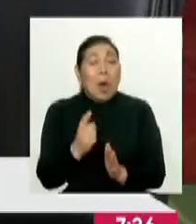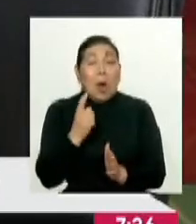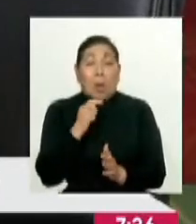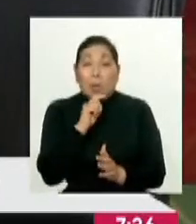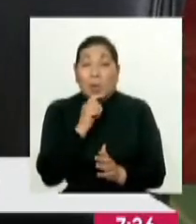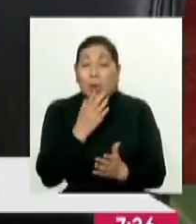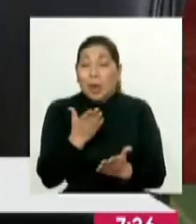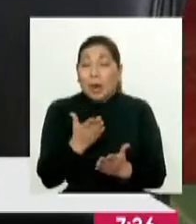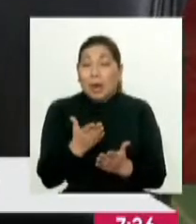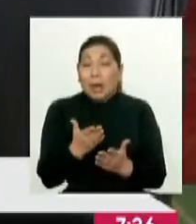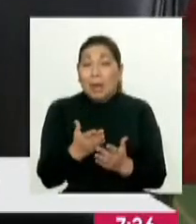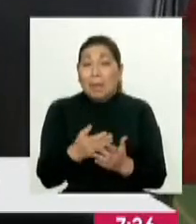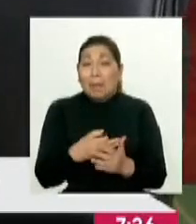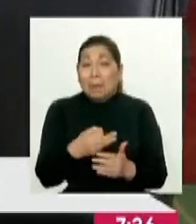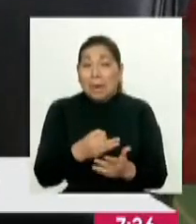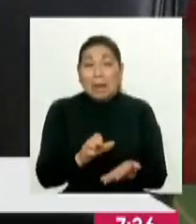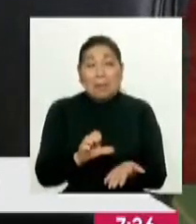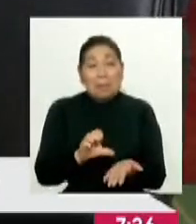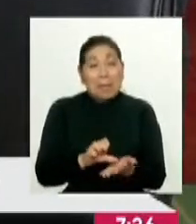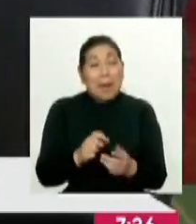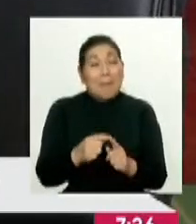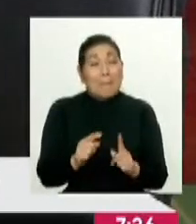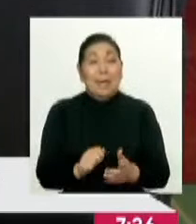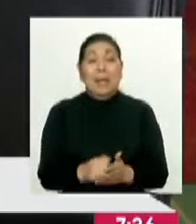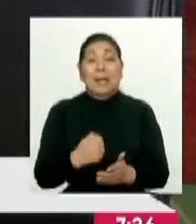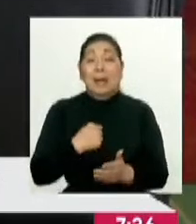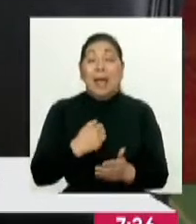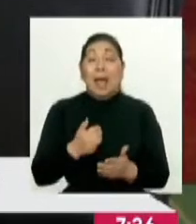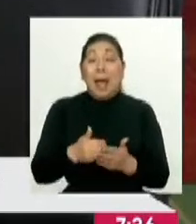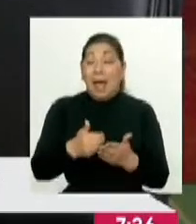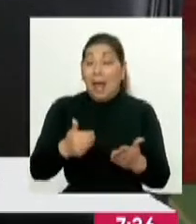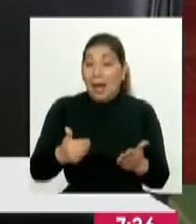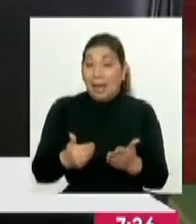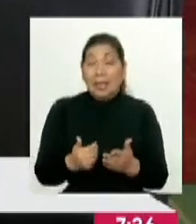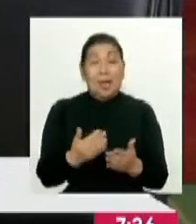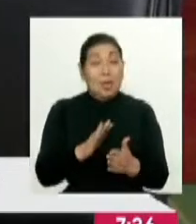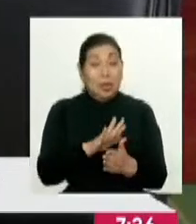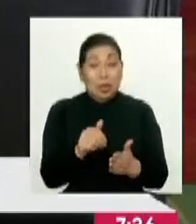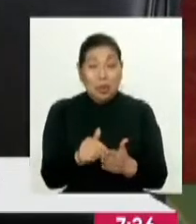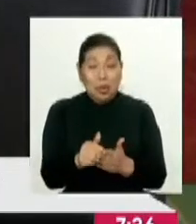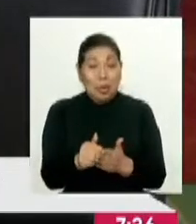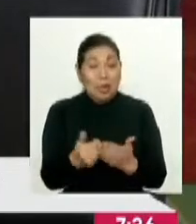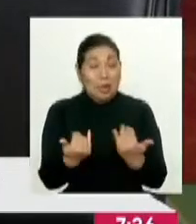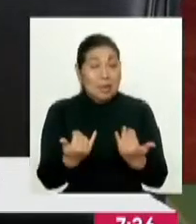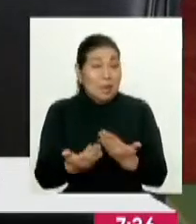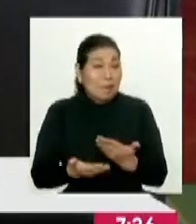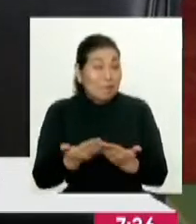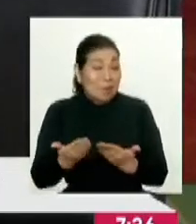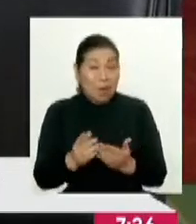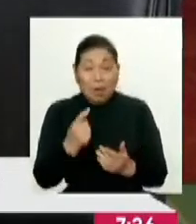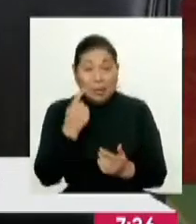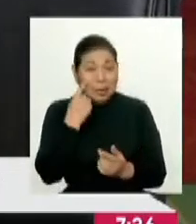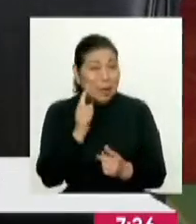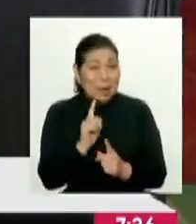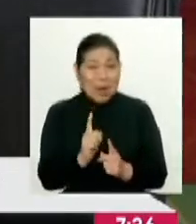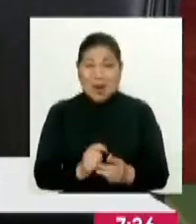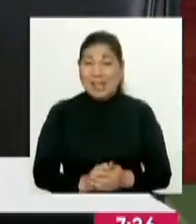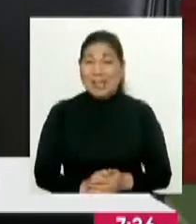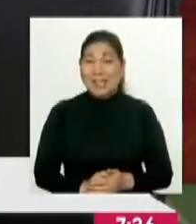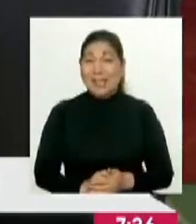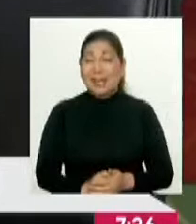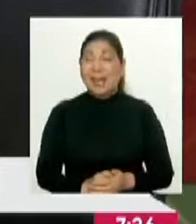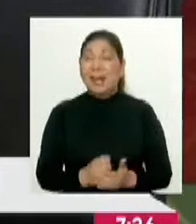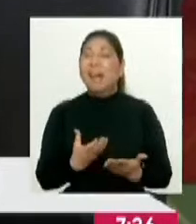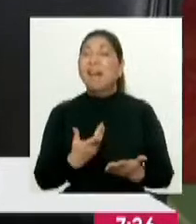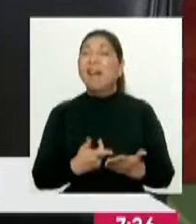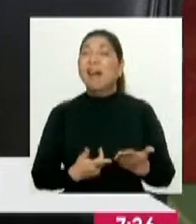candidatas de zonas rurales. Que lamentablemente, antes de dar todas estas facilidades, no conocían a